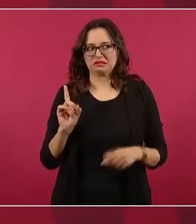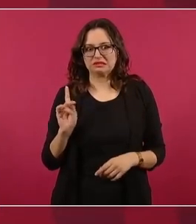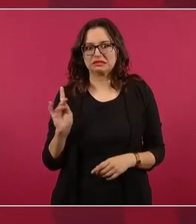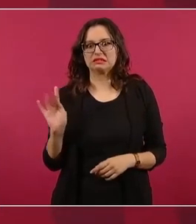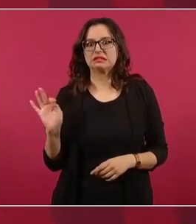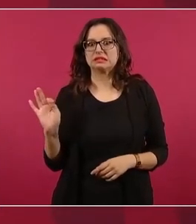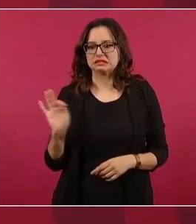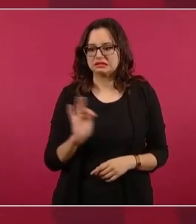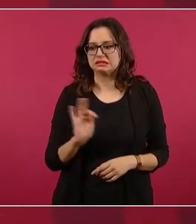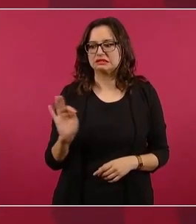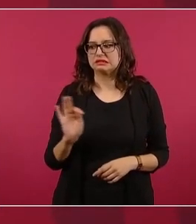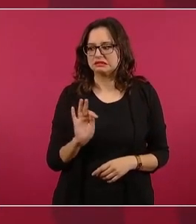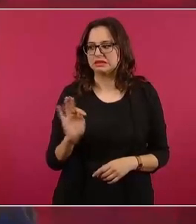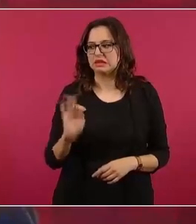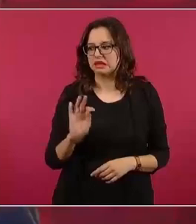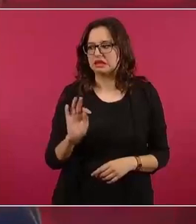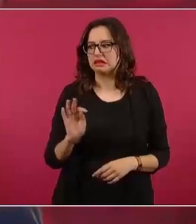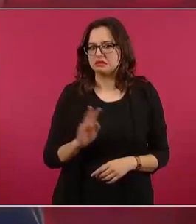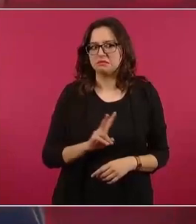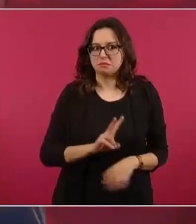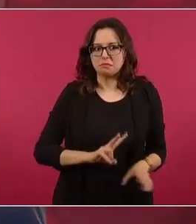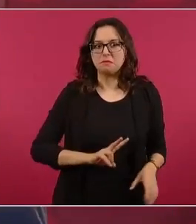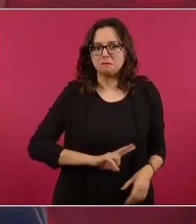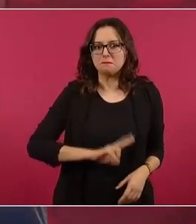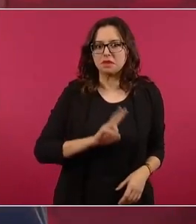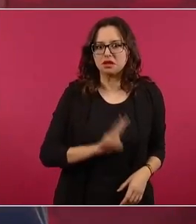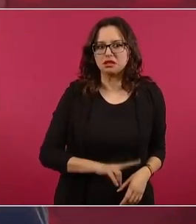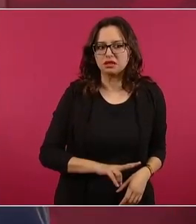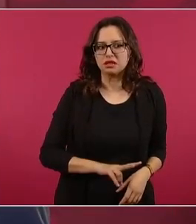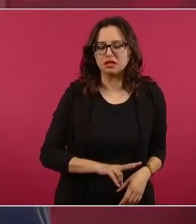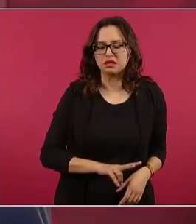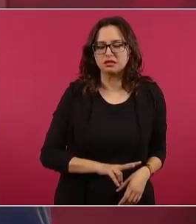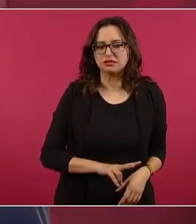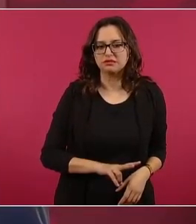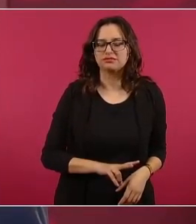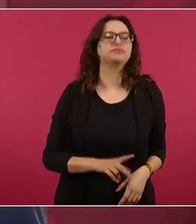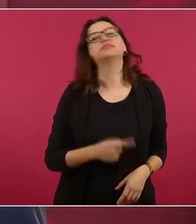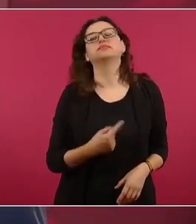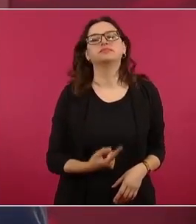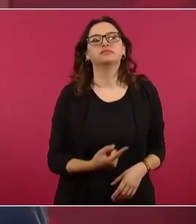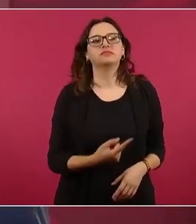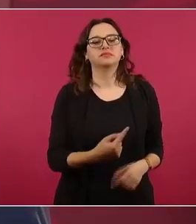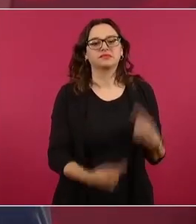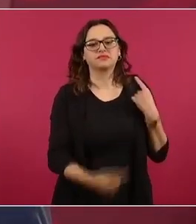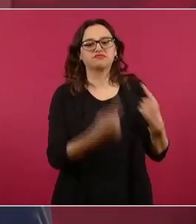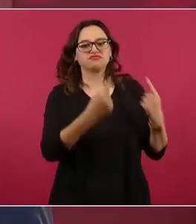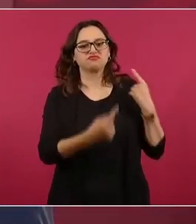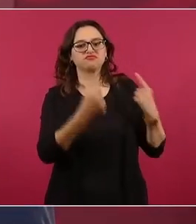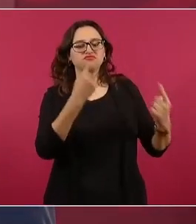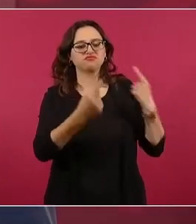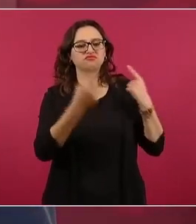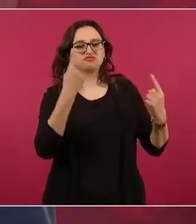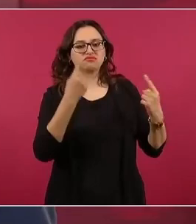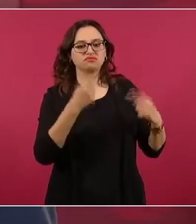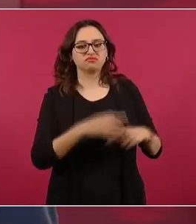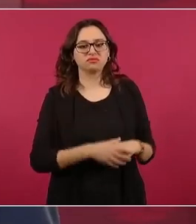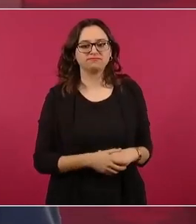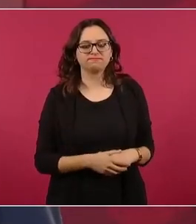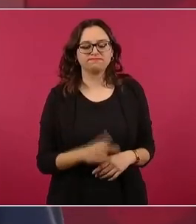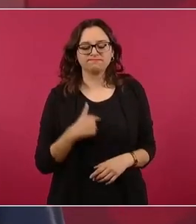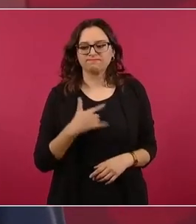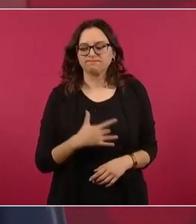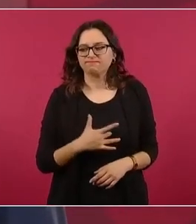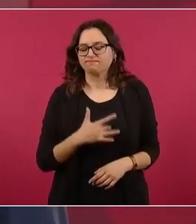profundo el mensaje, me ofendía,